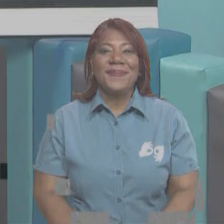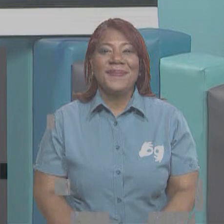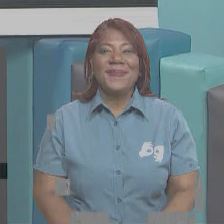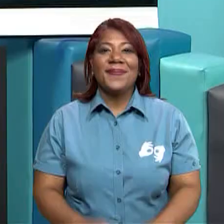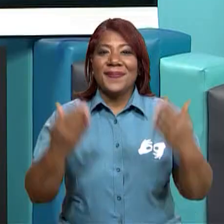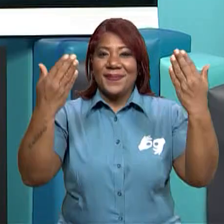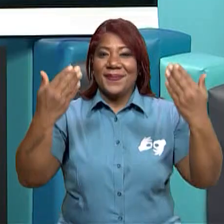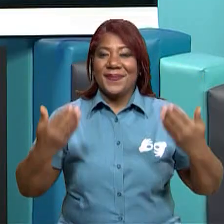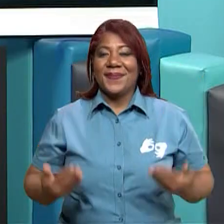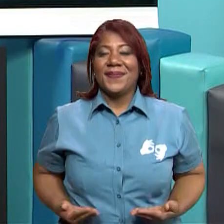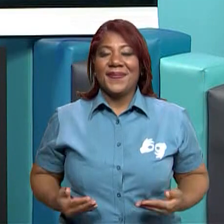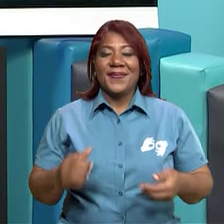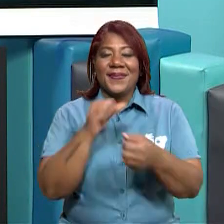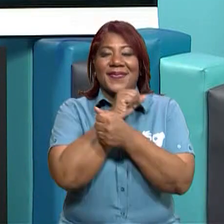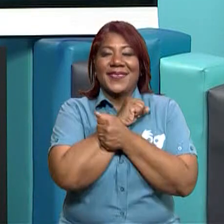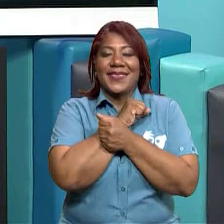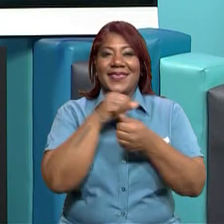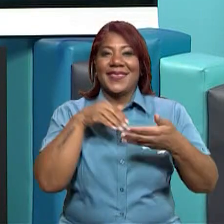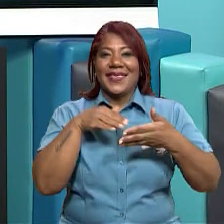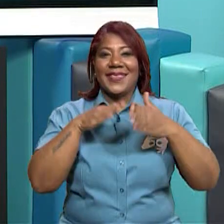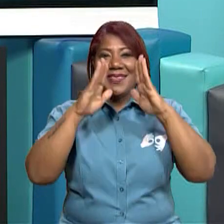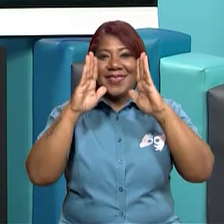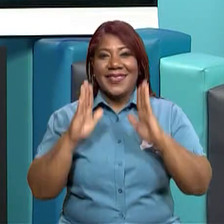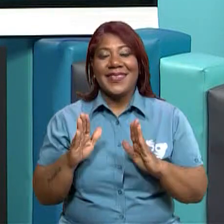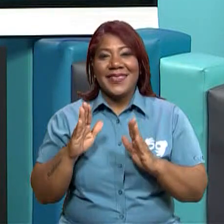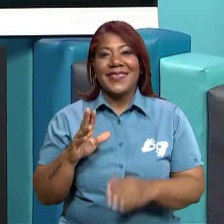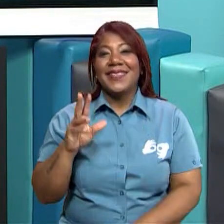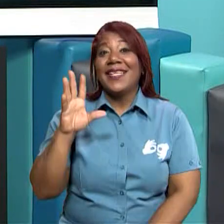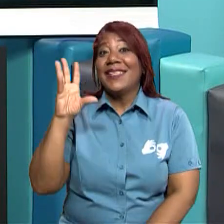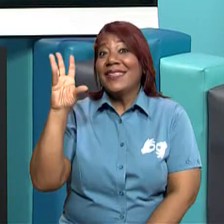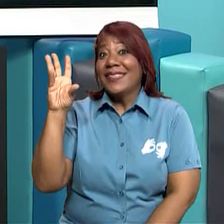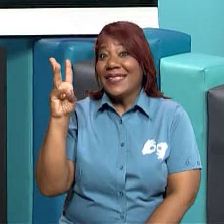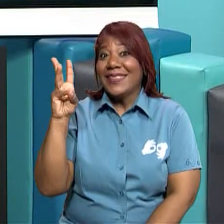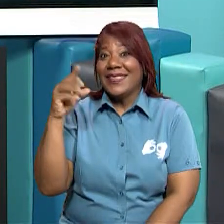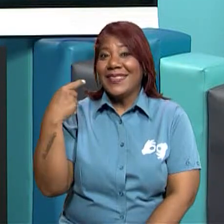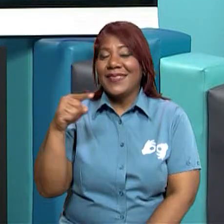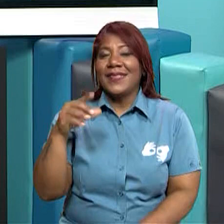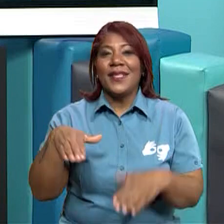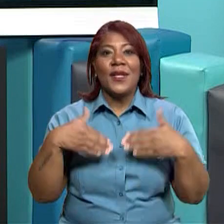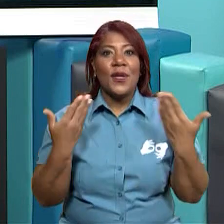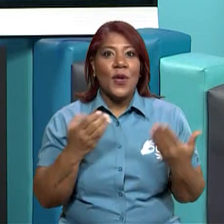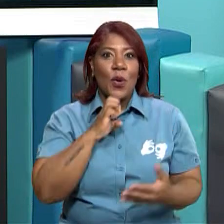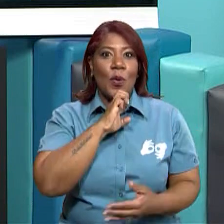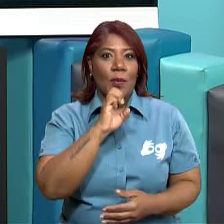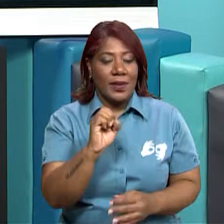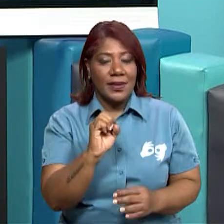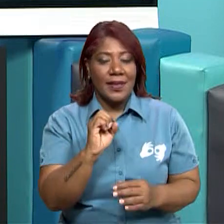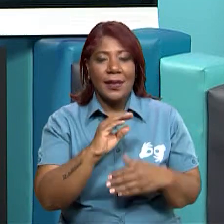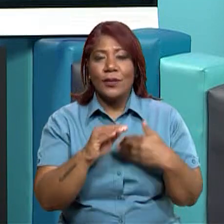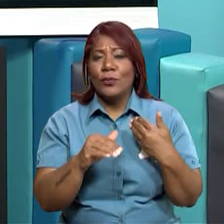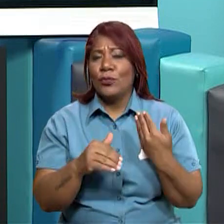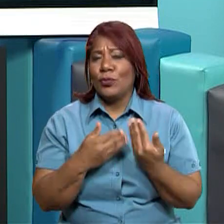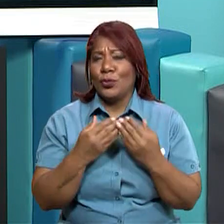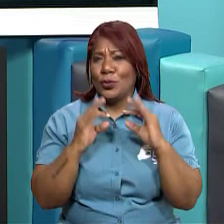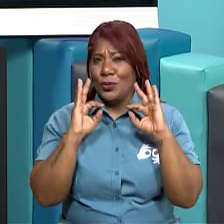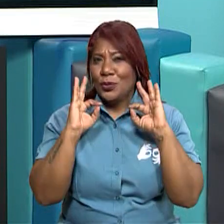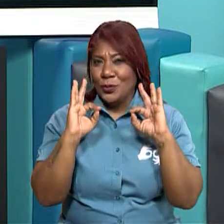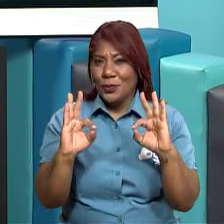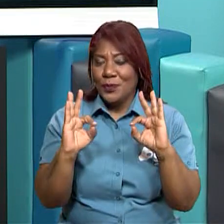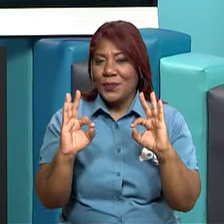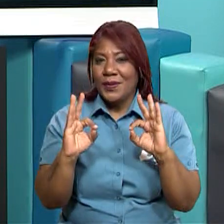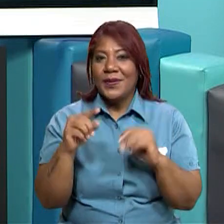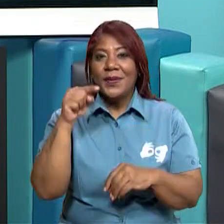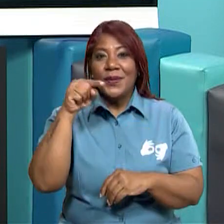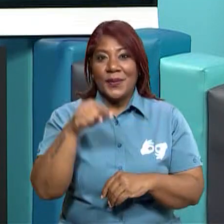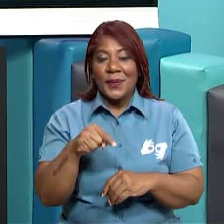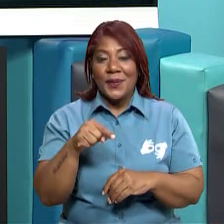Bienvenidos mis queridos estudiantes de sexto grado. ¿Cómo han estado ustedes? Espero que estén muy bien. Y